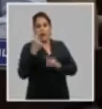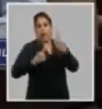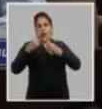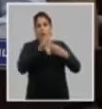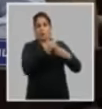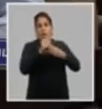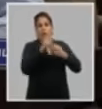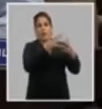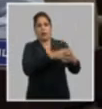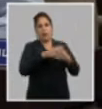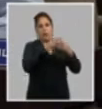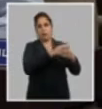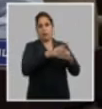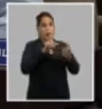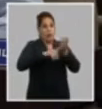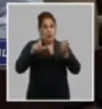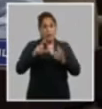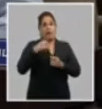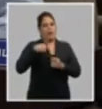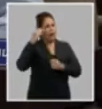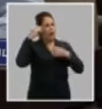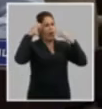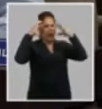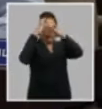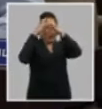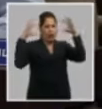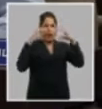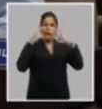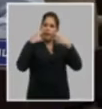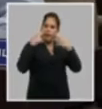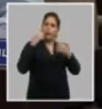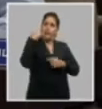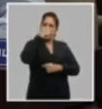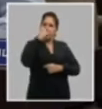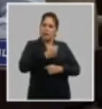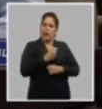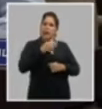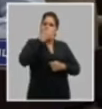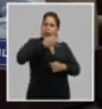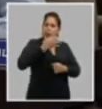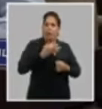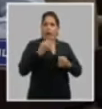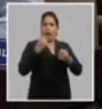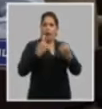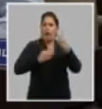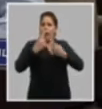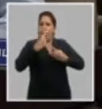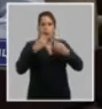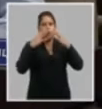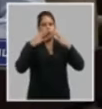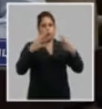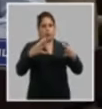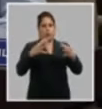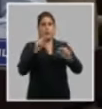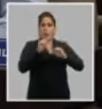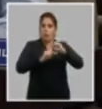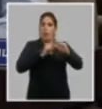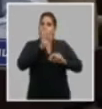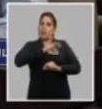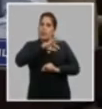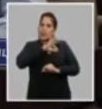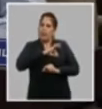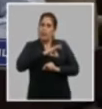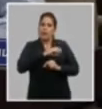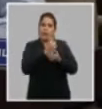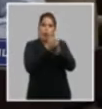dejen guiar y realmente el núcleo tiene que ser muy inteligente con esto y tiene que verlo como algo muy serio como algo realmente que cree ese sentimiento